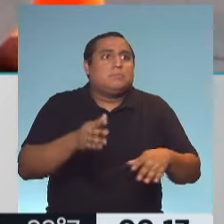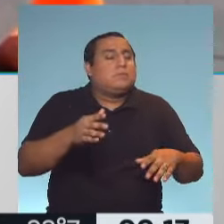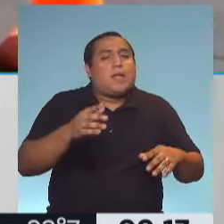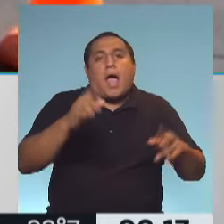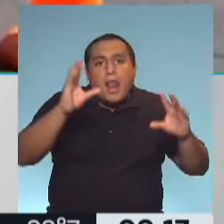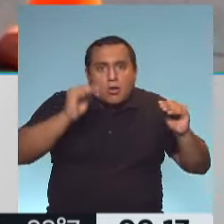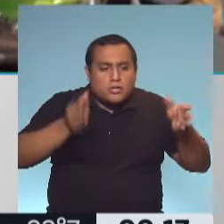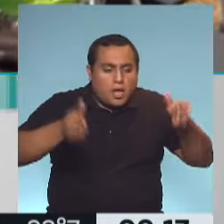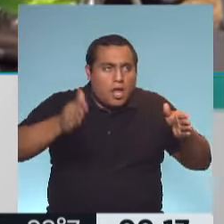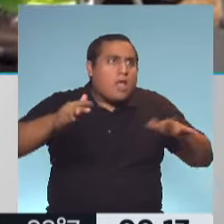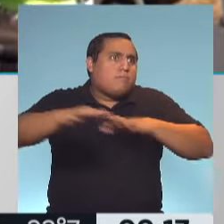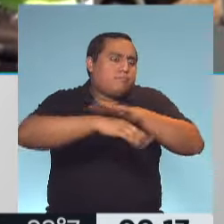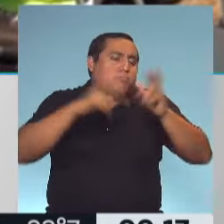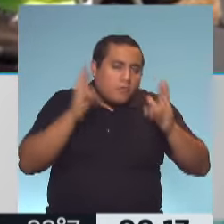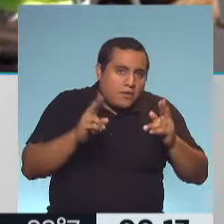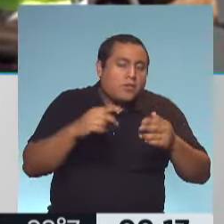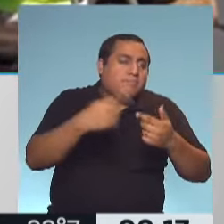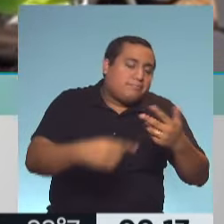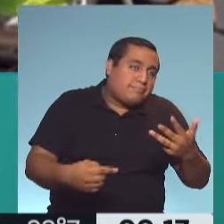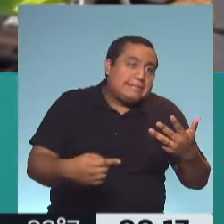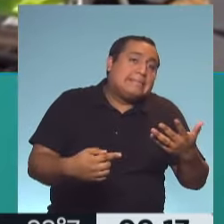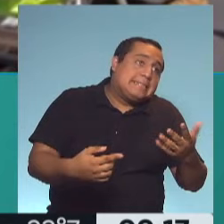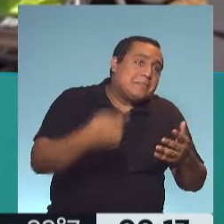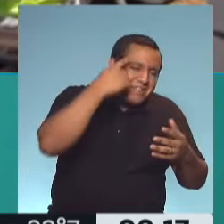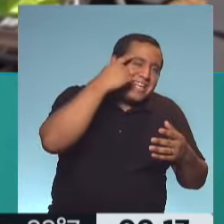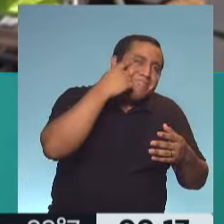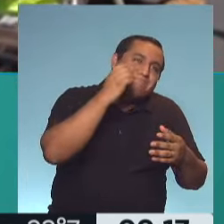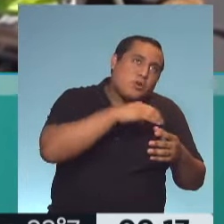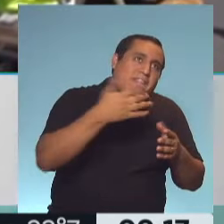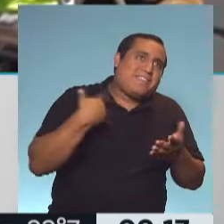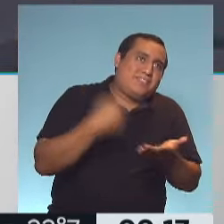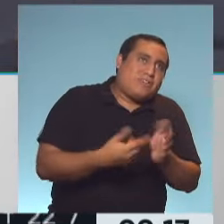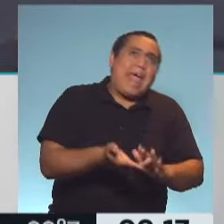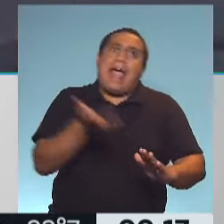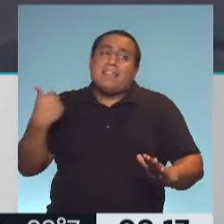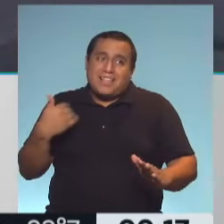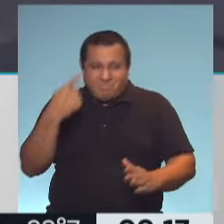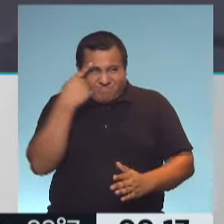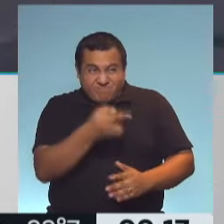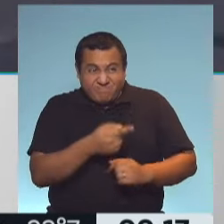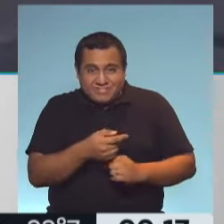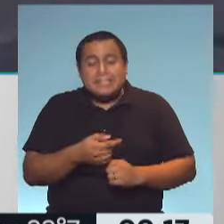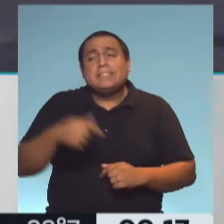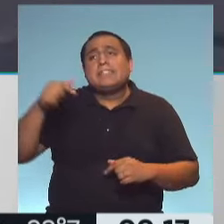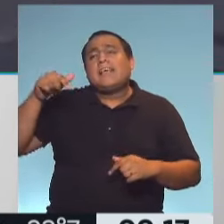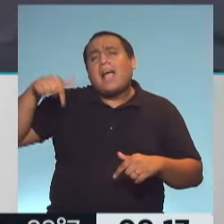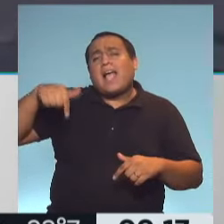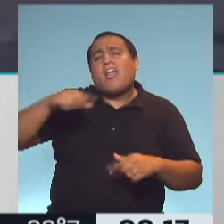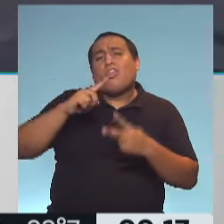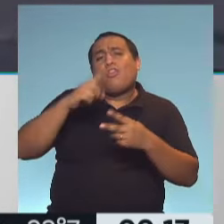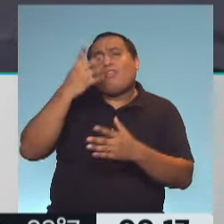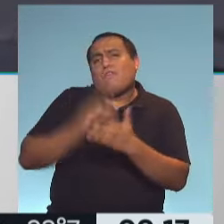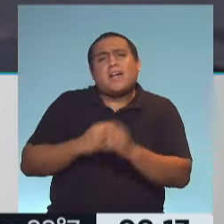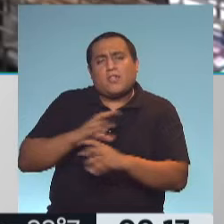se hubiese tomado antes alguna decisión, ¿crees que se podría haber evitado? Aquí hay dos graves errores. Primero, la tardanza en las